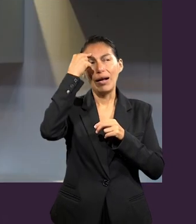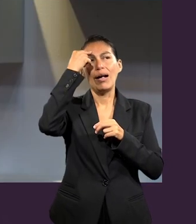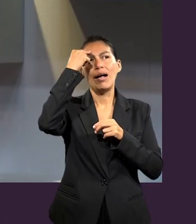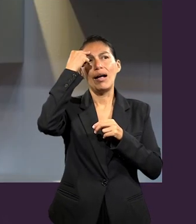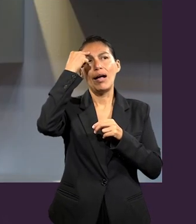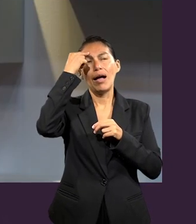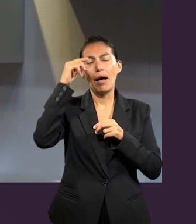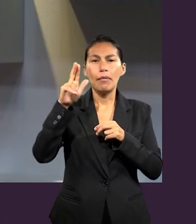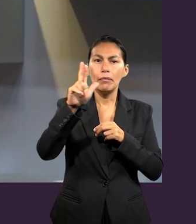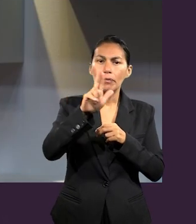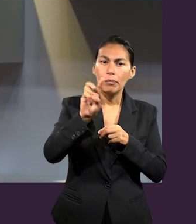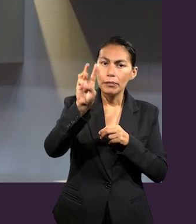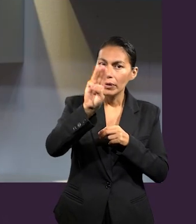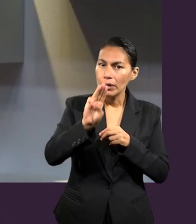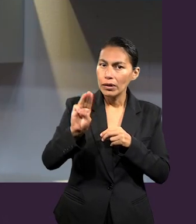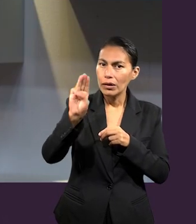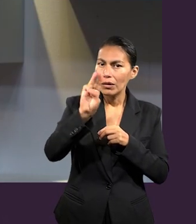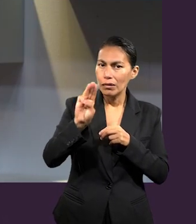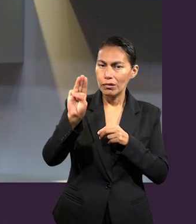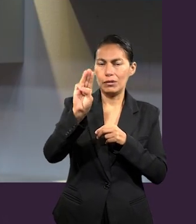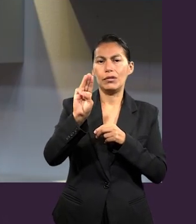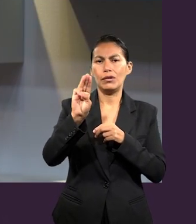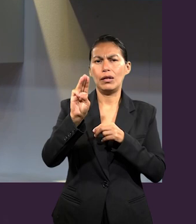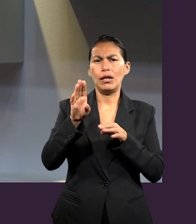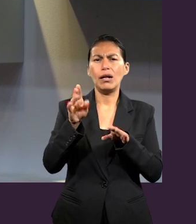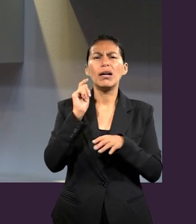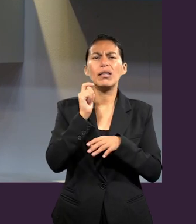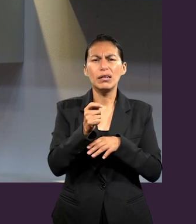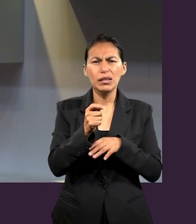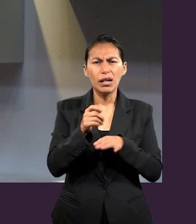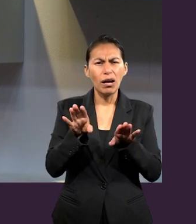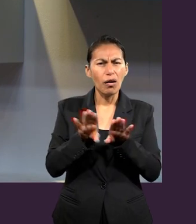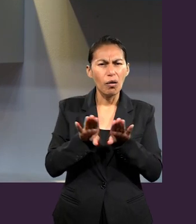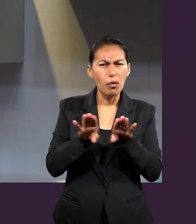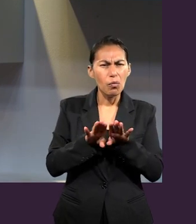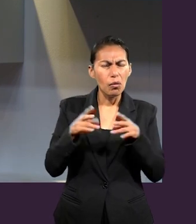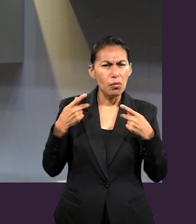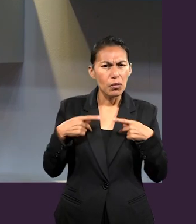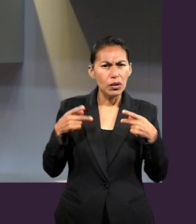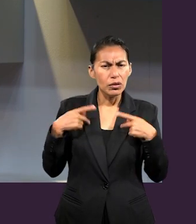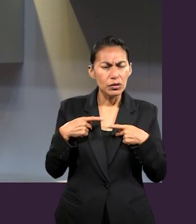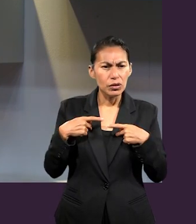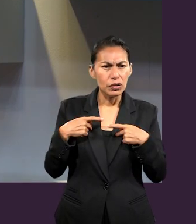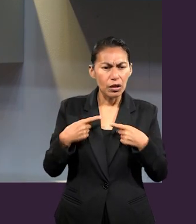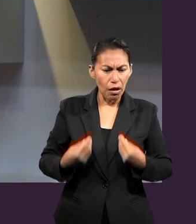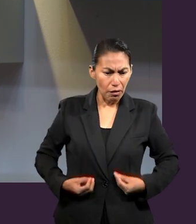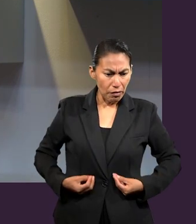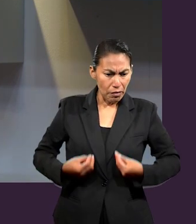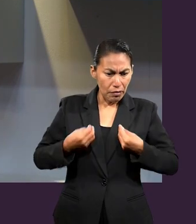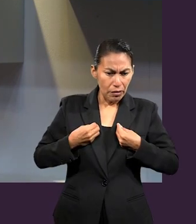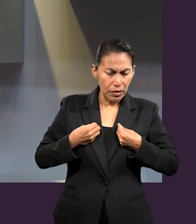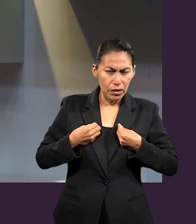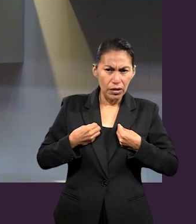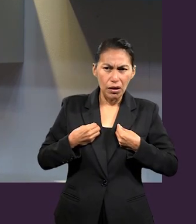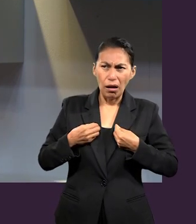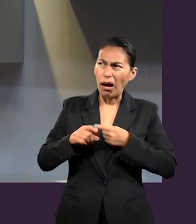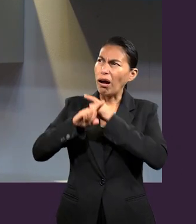en la parte del miércoles. ¿Cómo es posible que un ser humano pueda vivir para gloria de Dios?